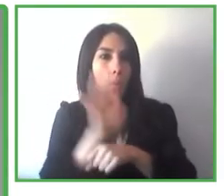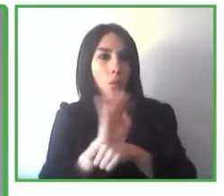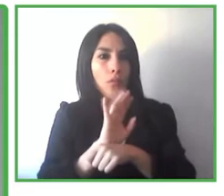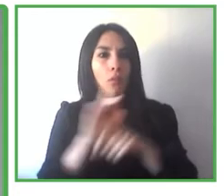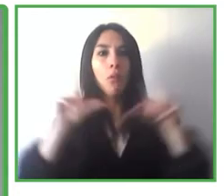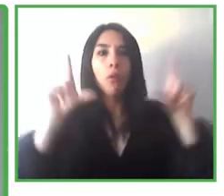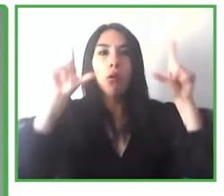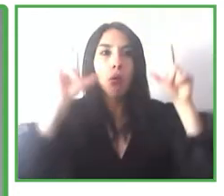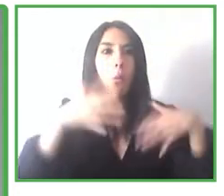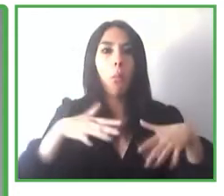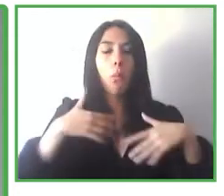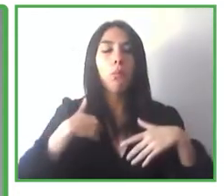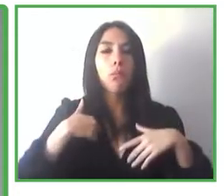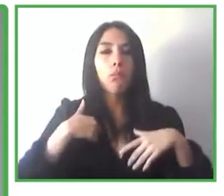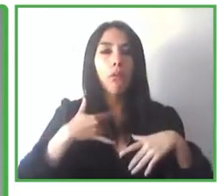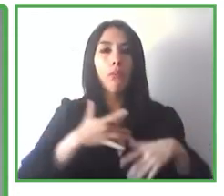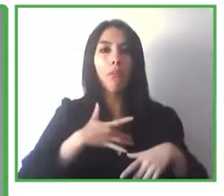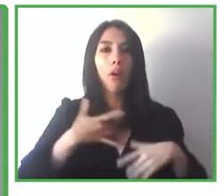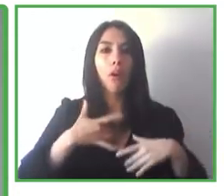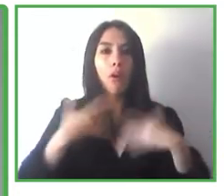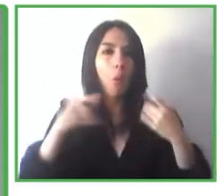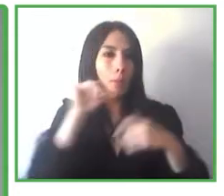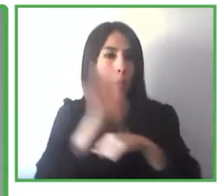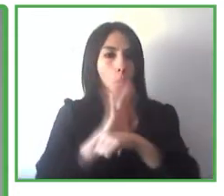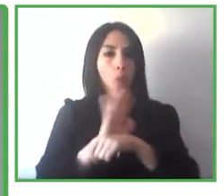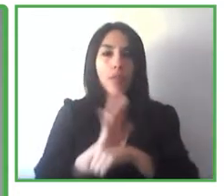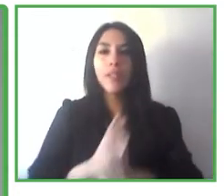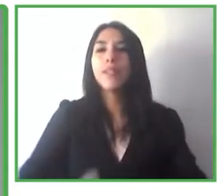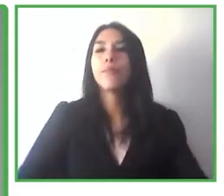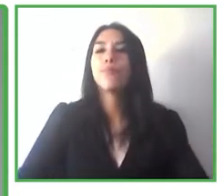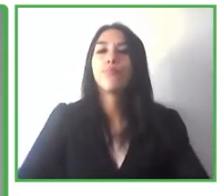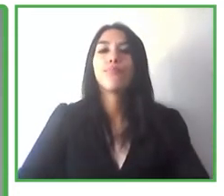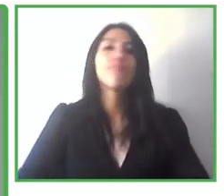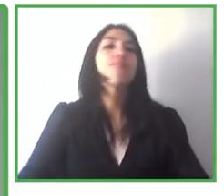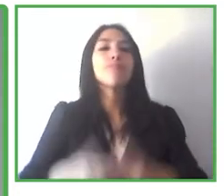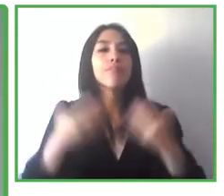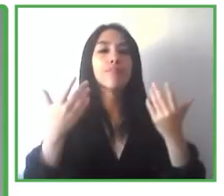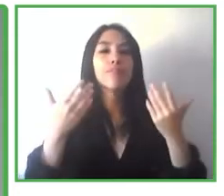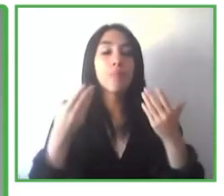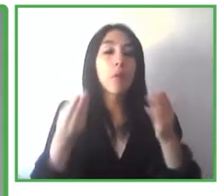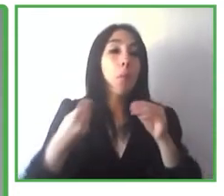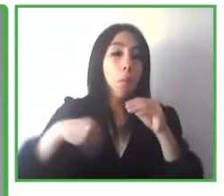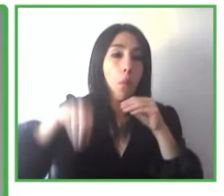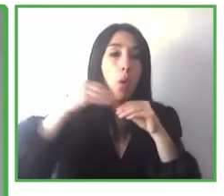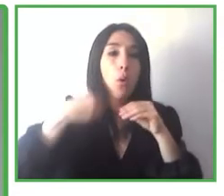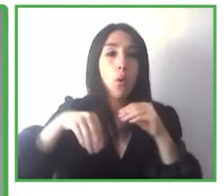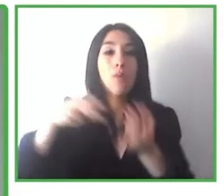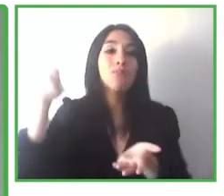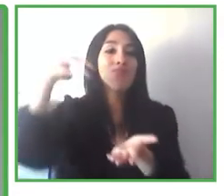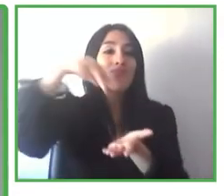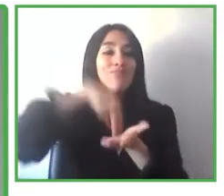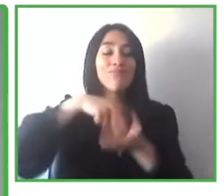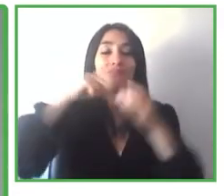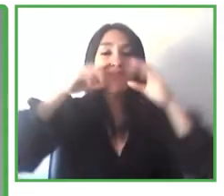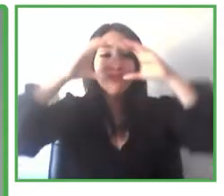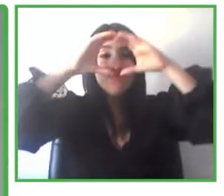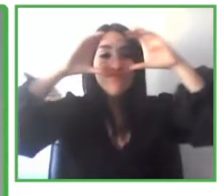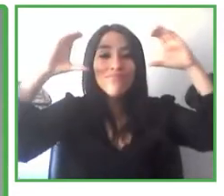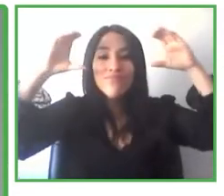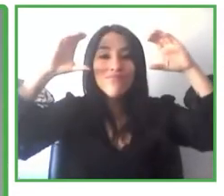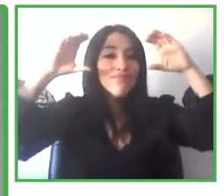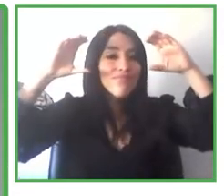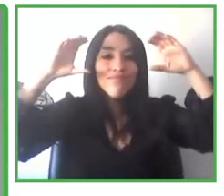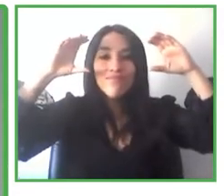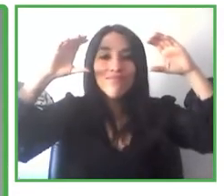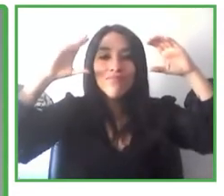pocas palabras, como recibir más información superpuesta a lo que estamos viendo en ese momento, y la realidad mixta también,